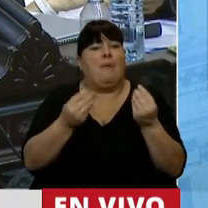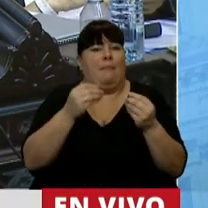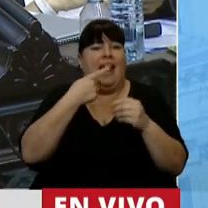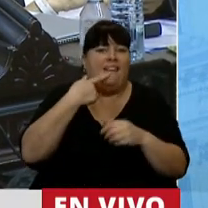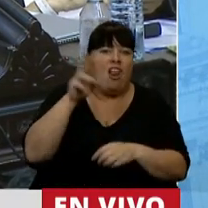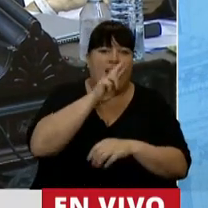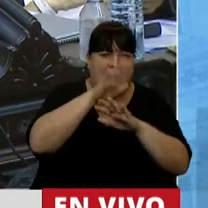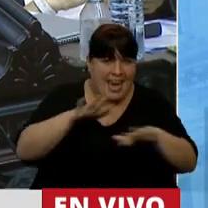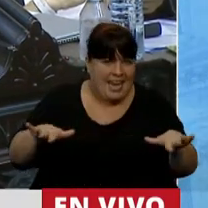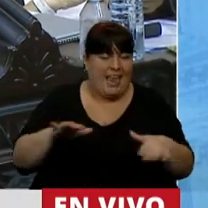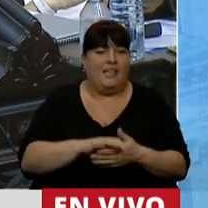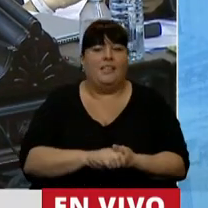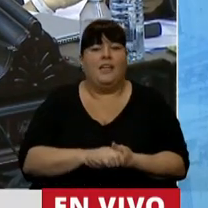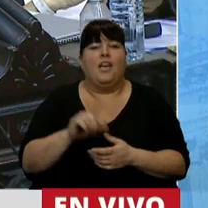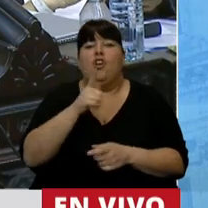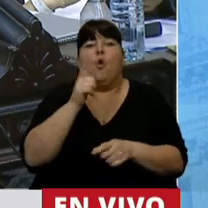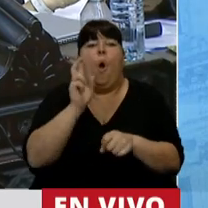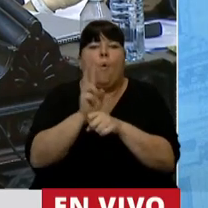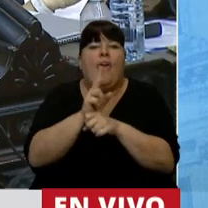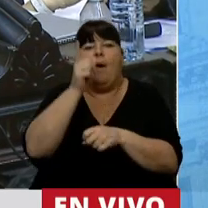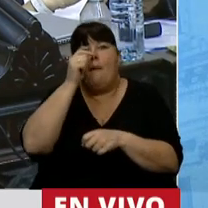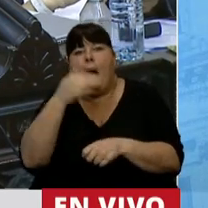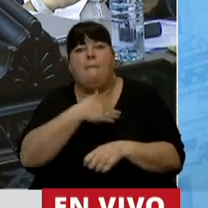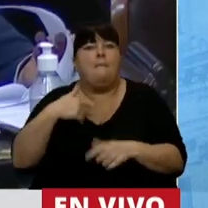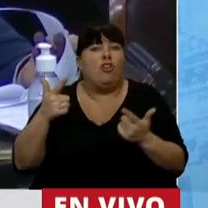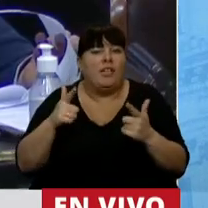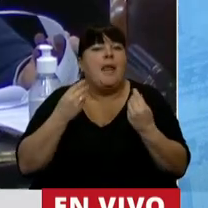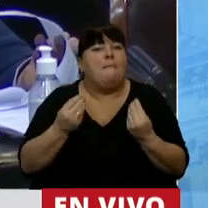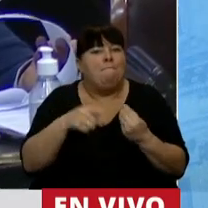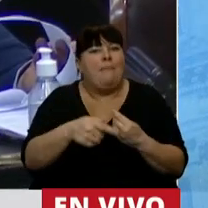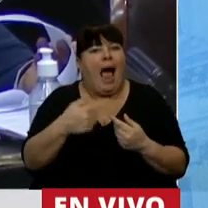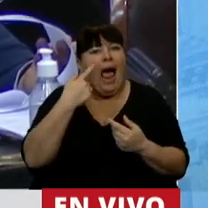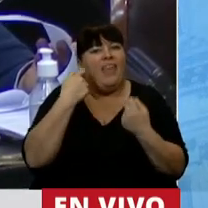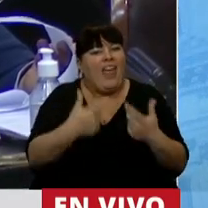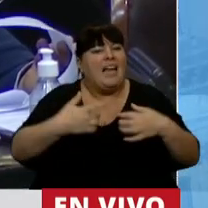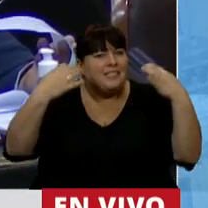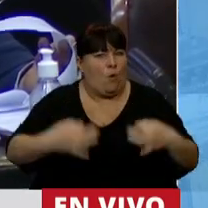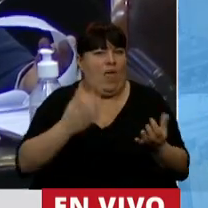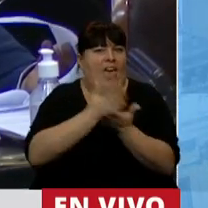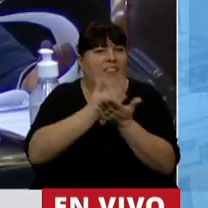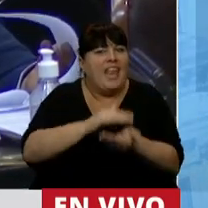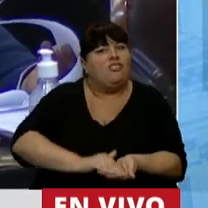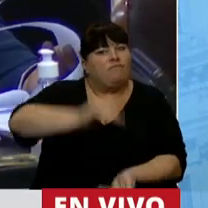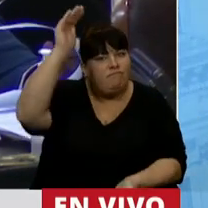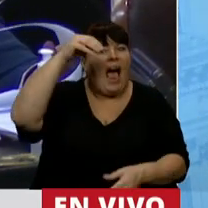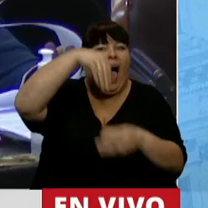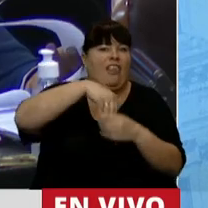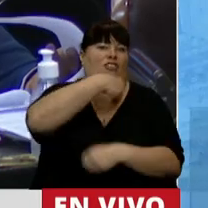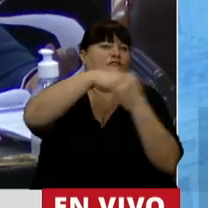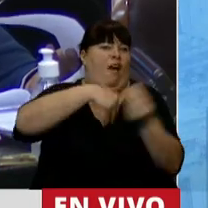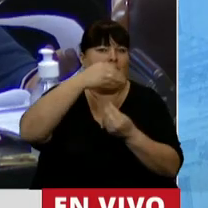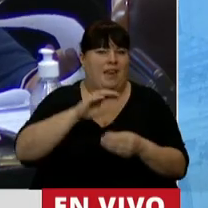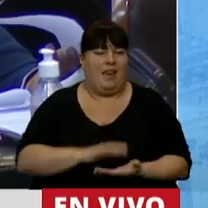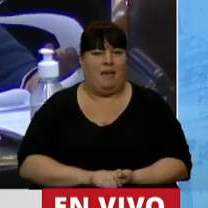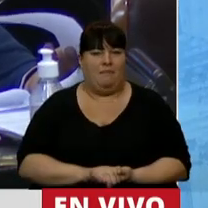y niñas sin cuidados parentales para que puedan ver garantizado su derecho a crecer en una familia.